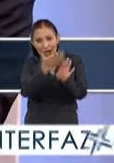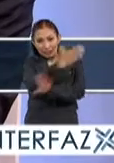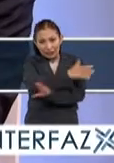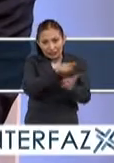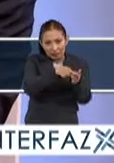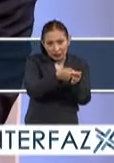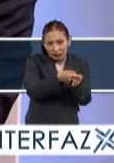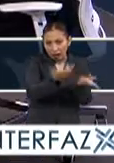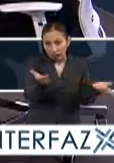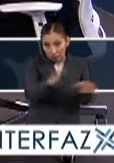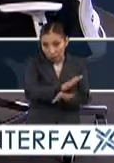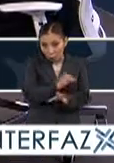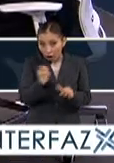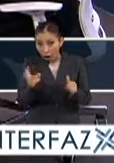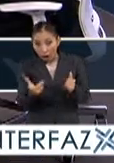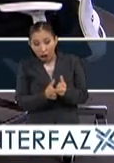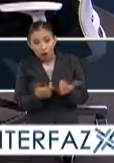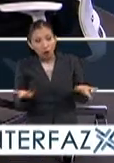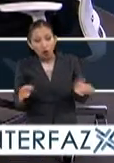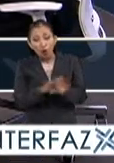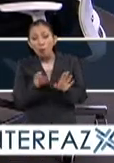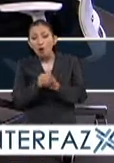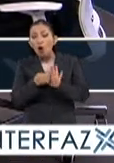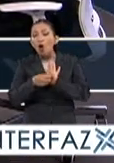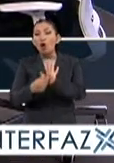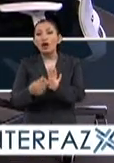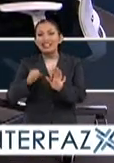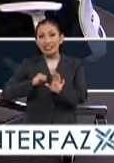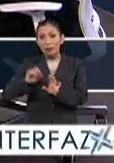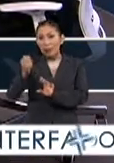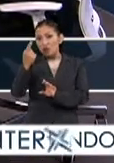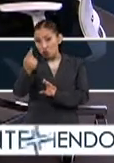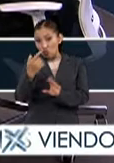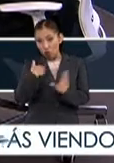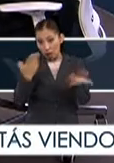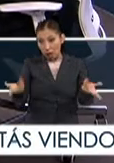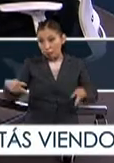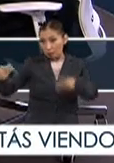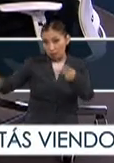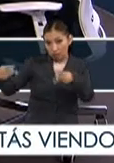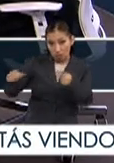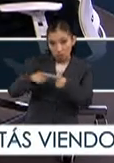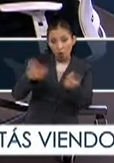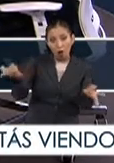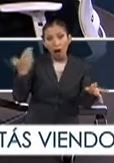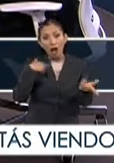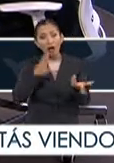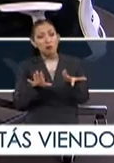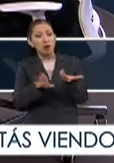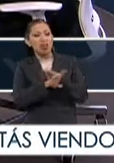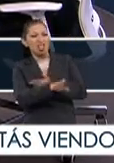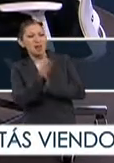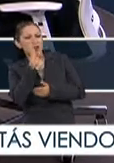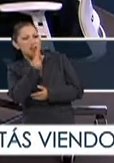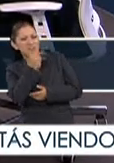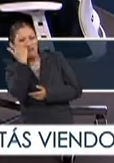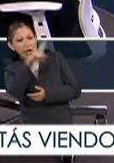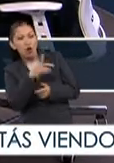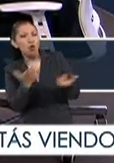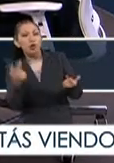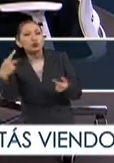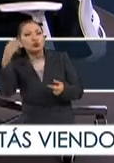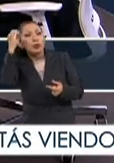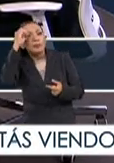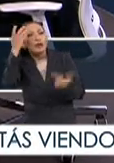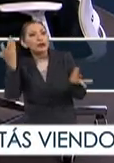originales cómo está llegando en pleno siglo XXI se ha comercializado se ha banalizado cuál es